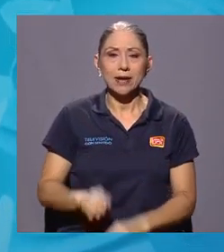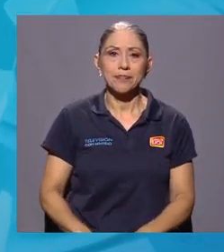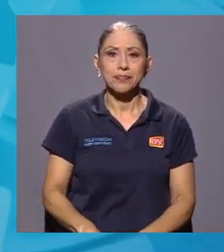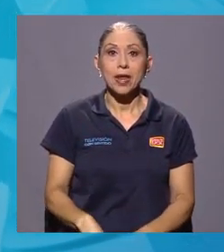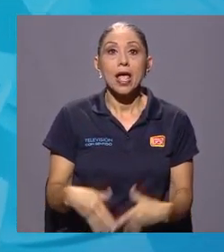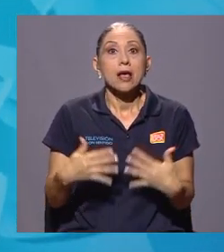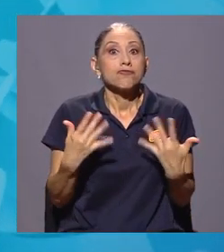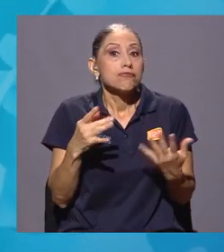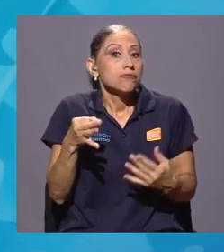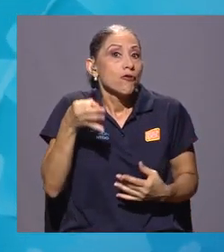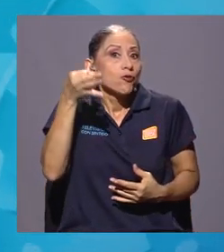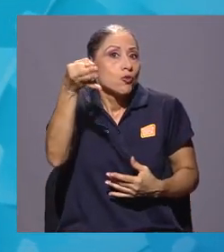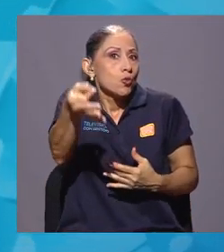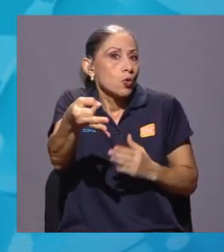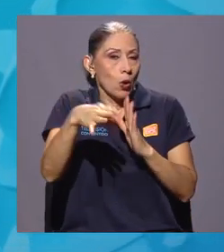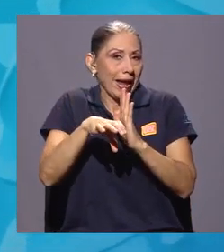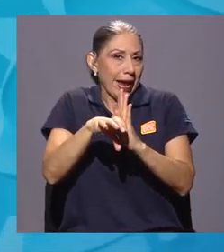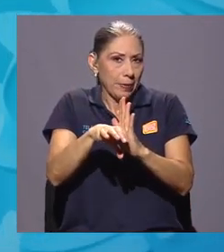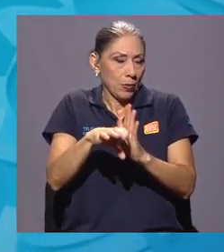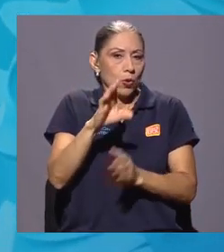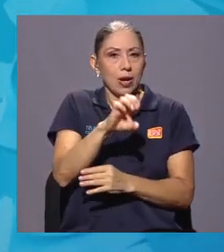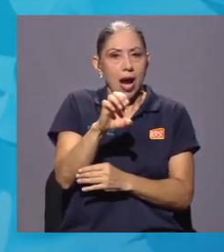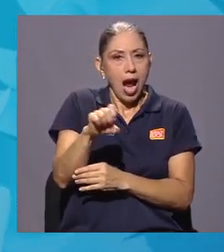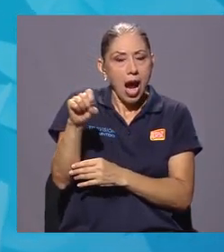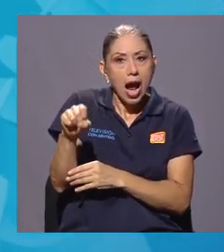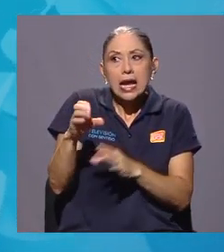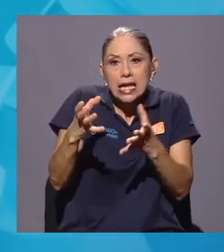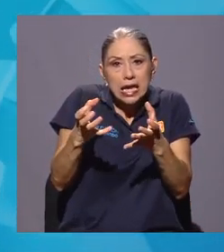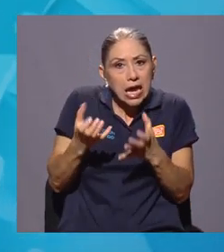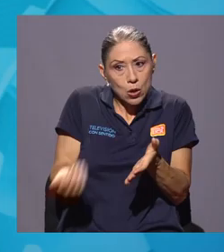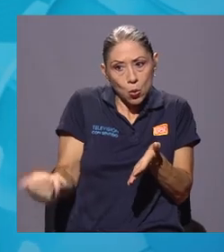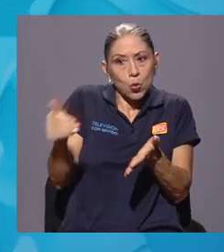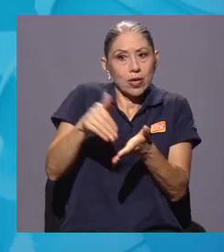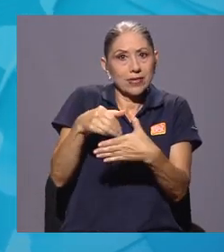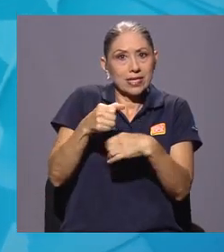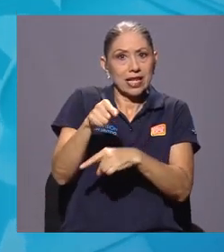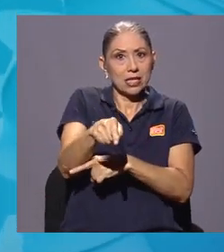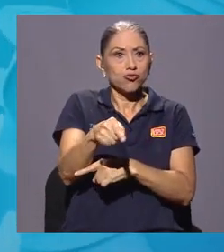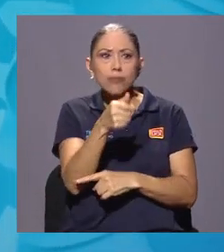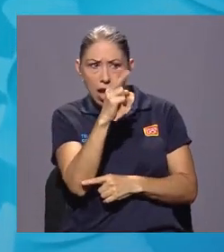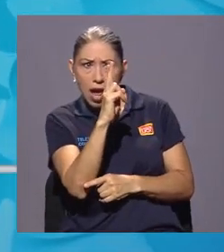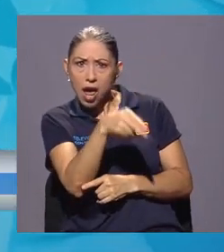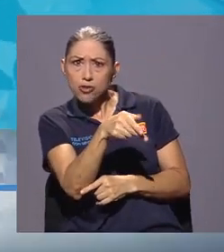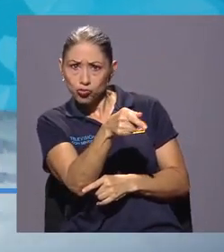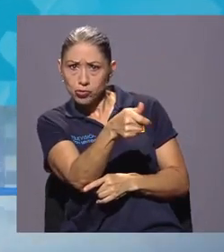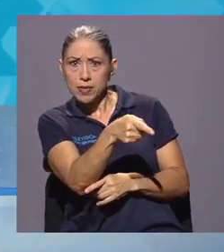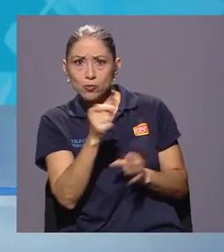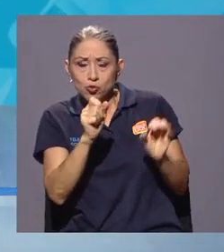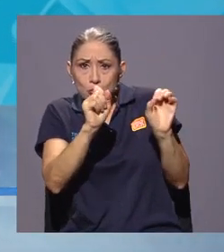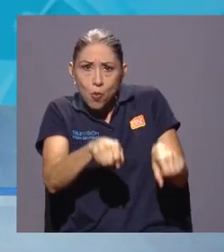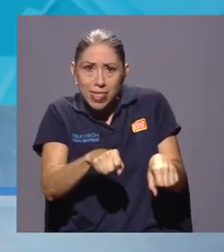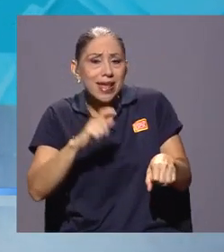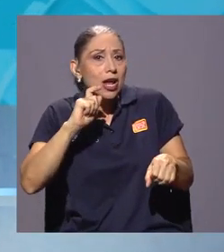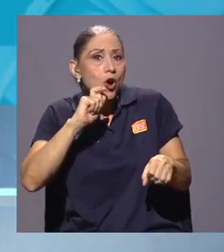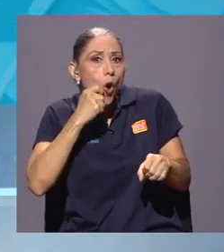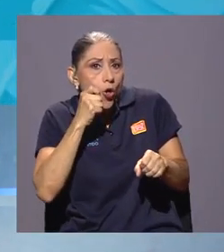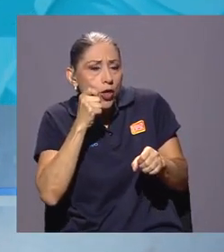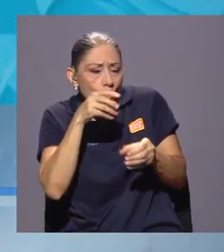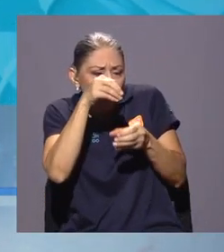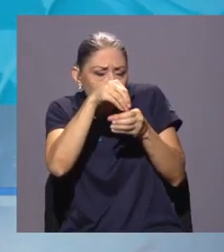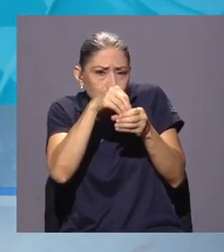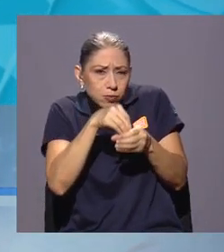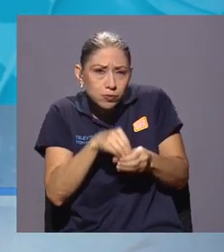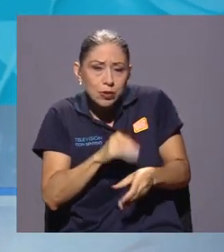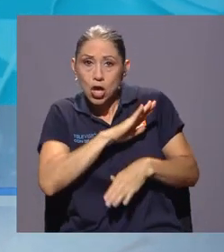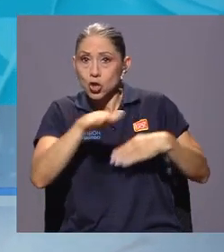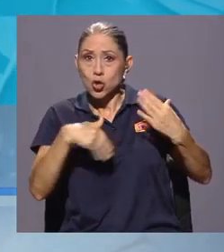futuro, si la caja quisiera, digamos, seguir desarrollando este software o algo así, ellos mismos podrían tomar el código fuente y